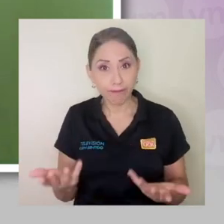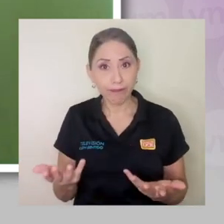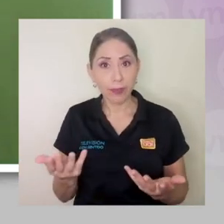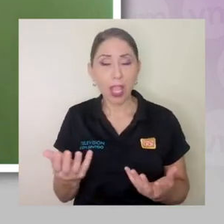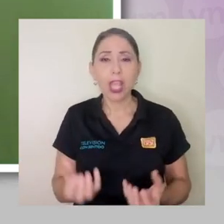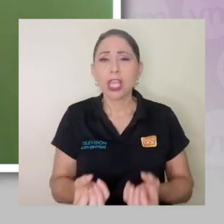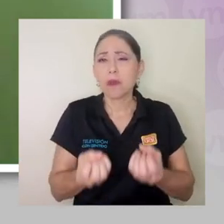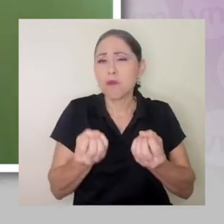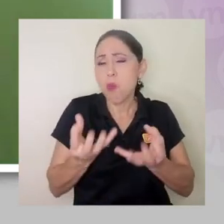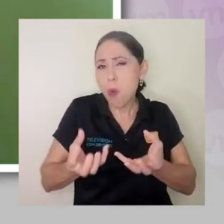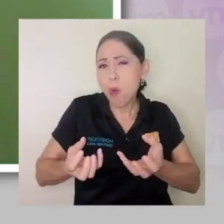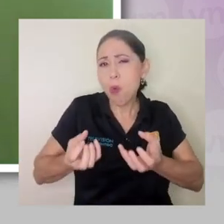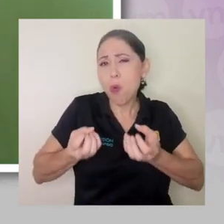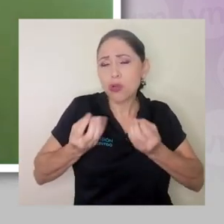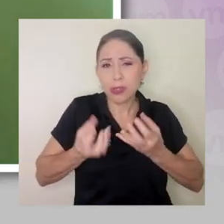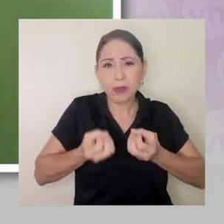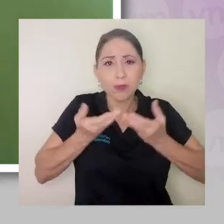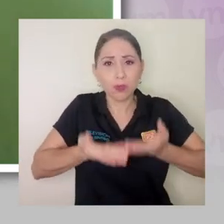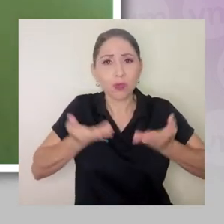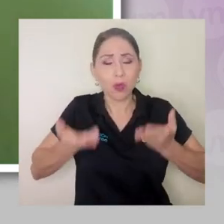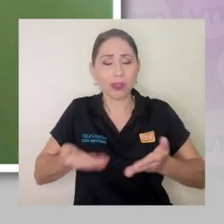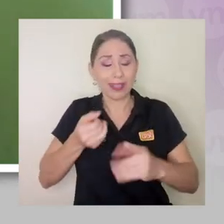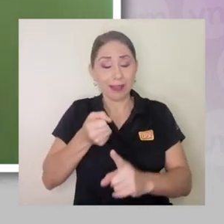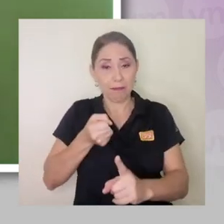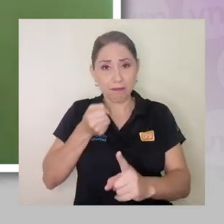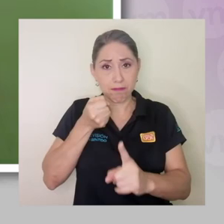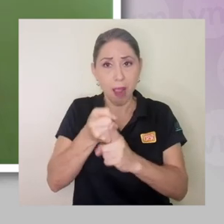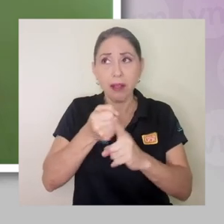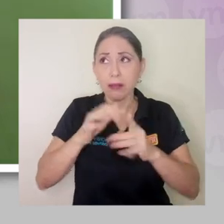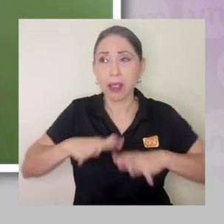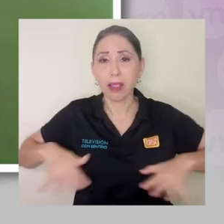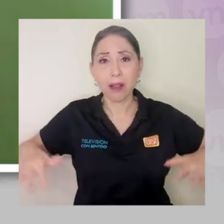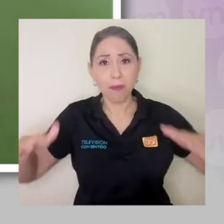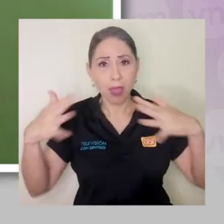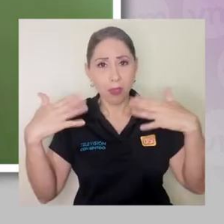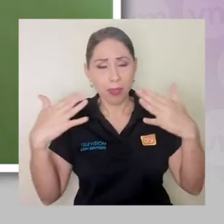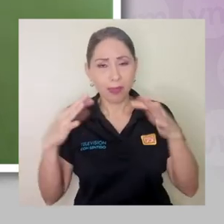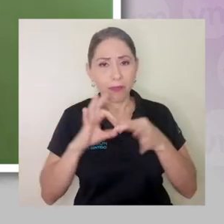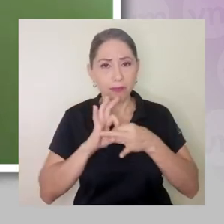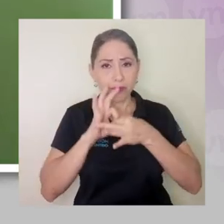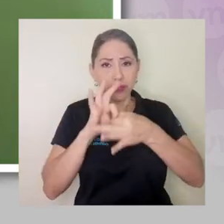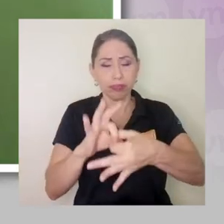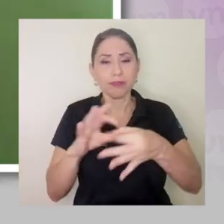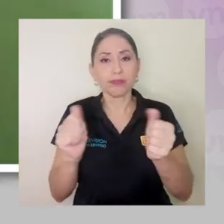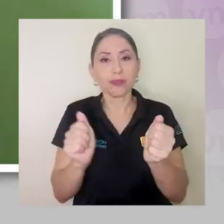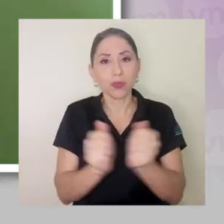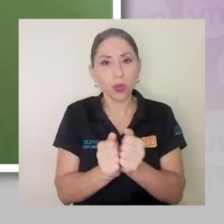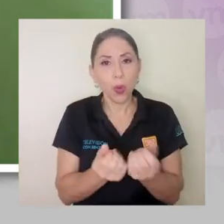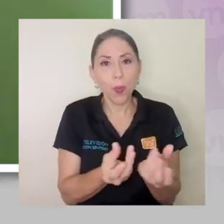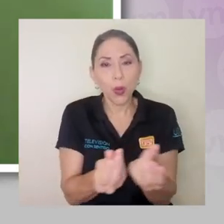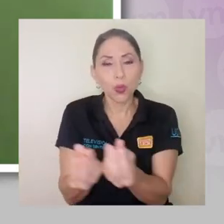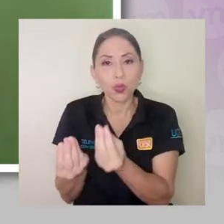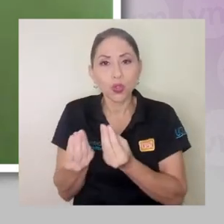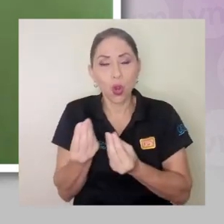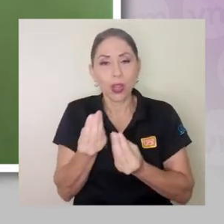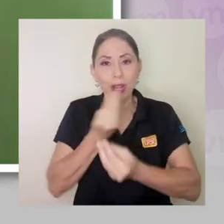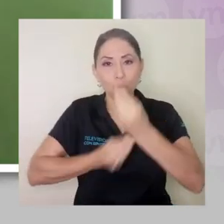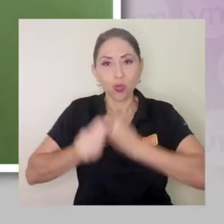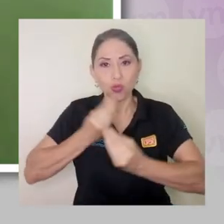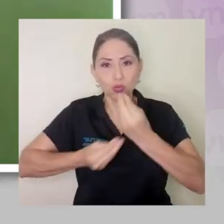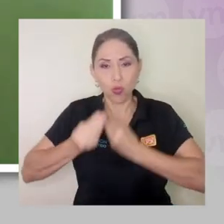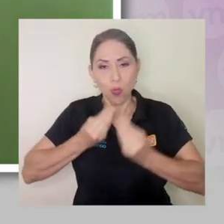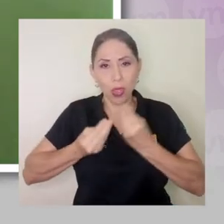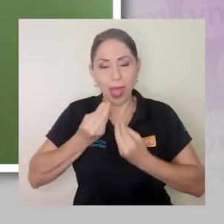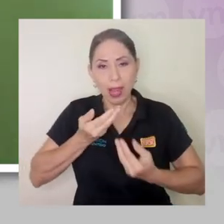esos límites y mucho, mucho de lo que impacta el medio ambiente está relacionado con la producción y el